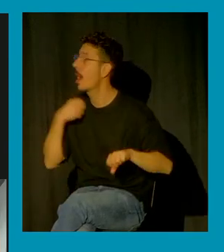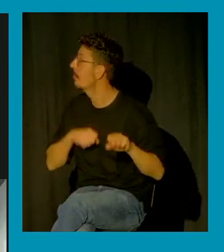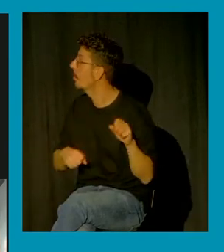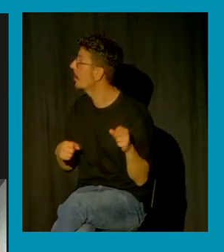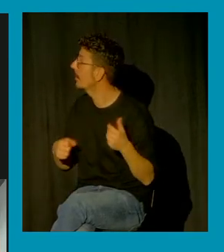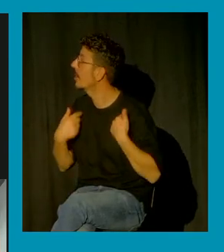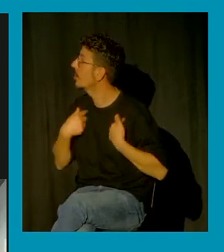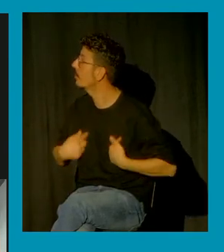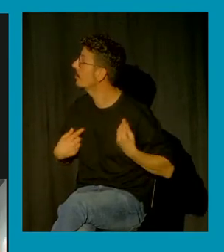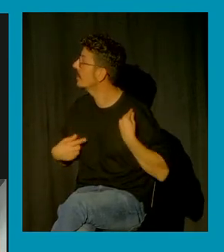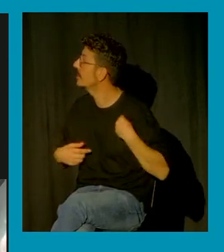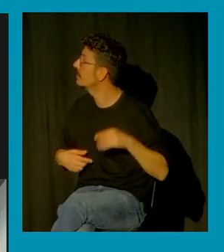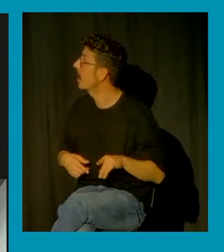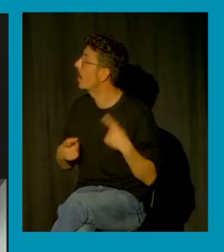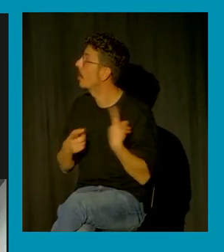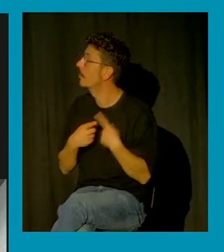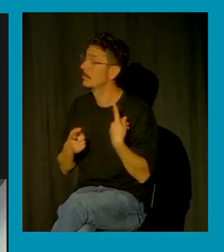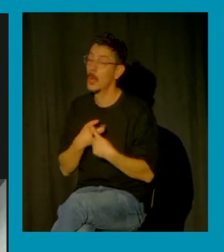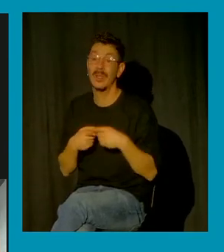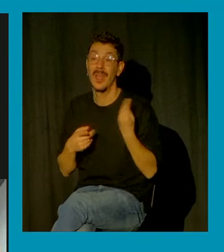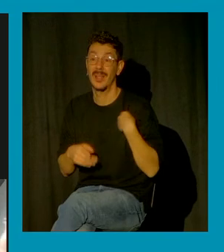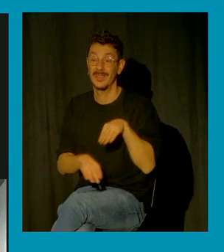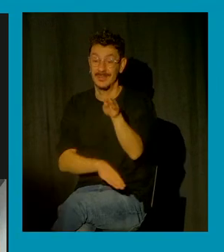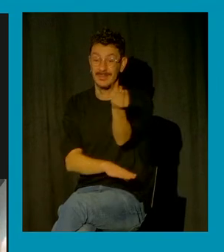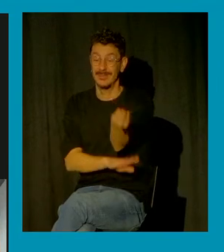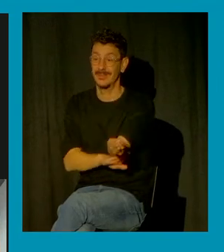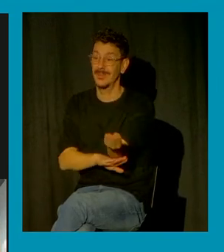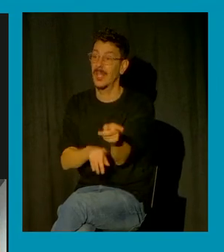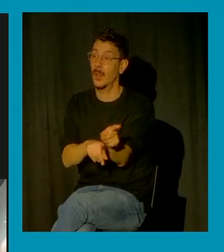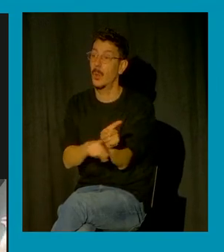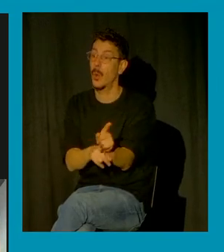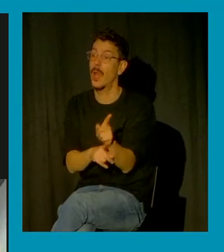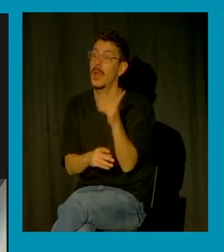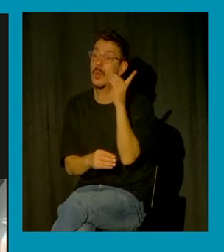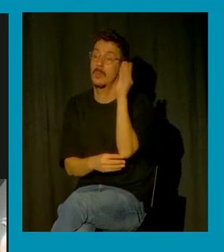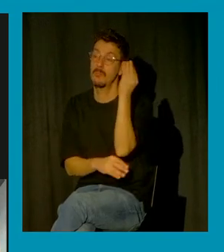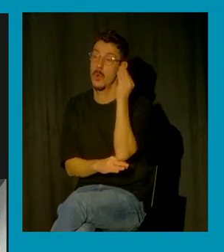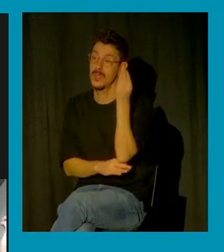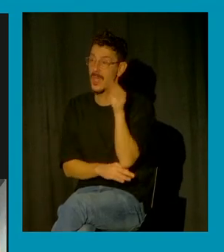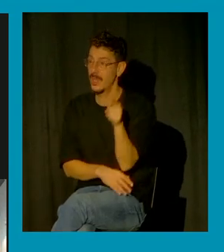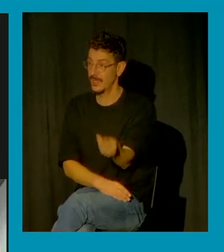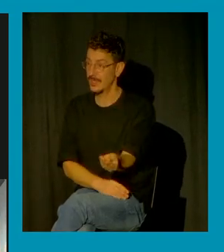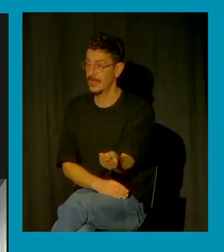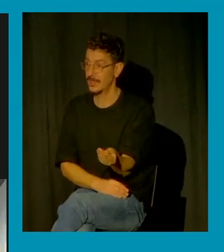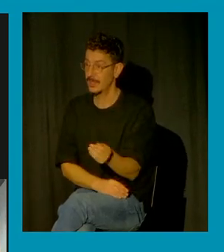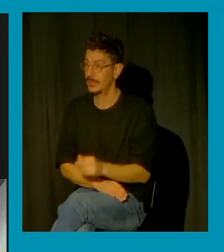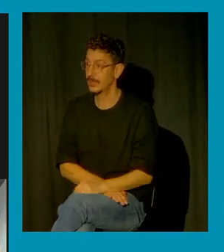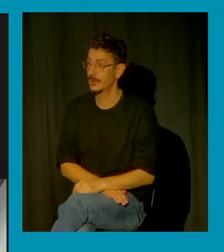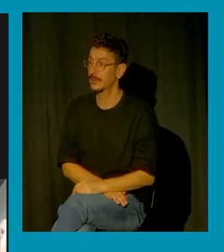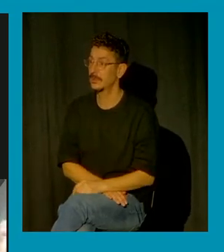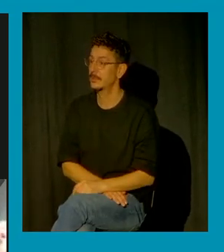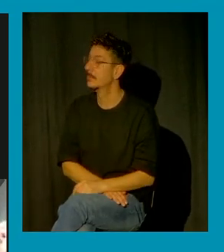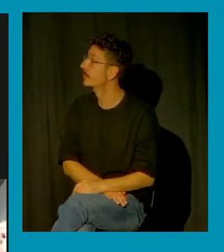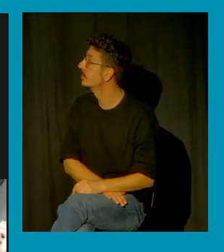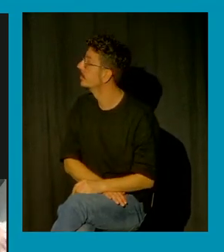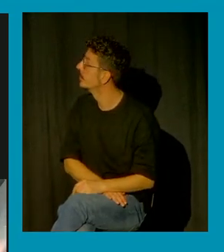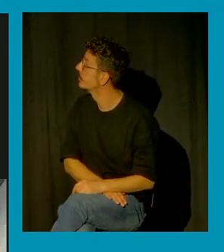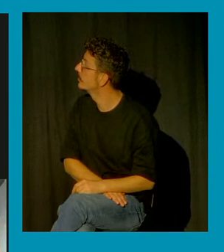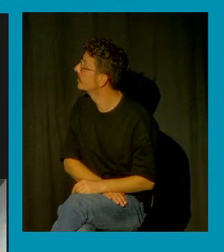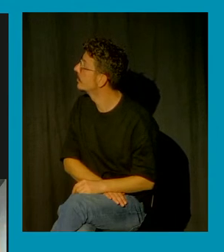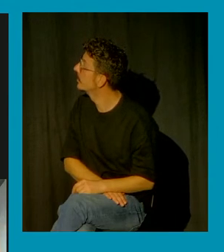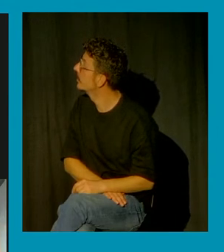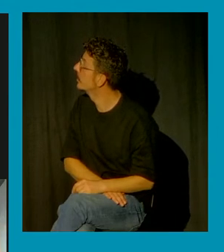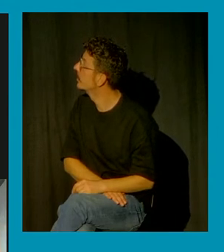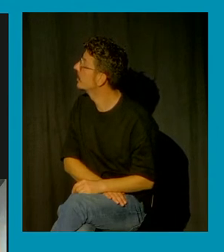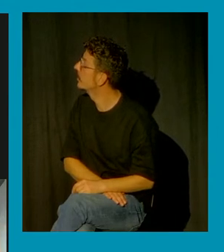misma porque hasta ese momento estaba ahí como una muñeca para ellos y en ese momento todos huyeron la gente no pudo enfrentarse a mí como a una persona